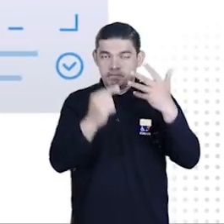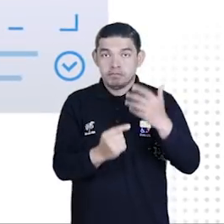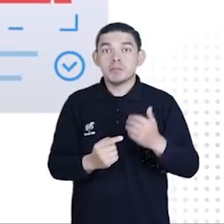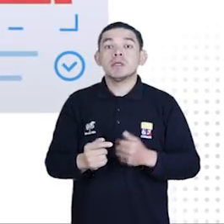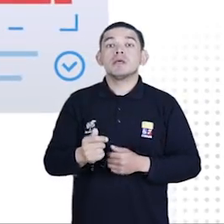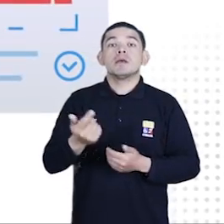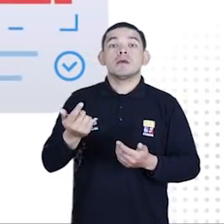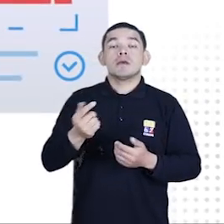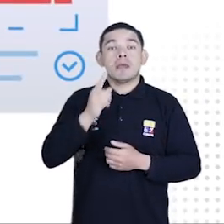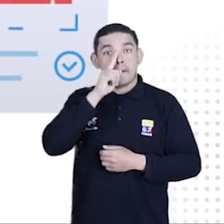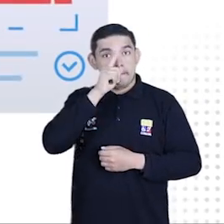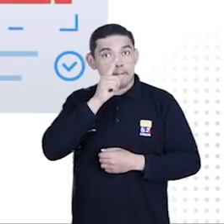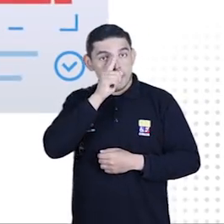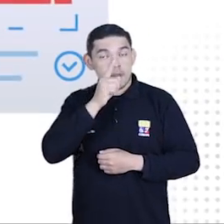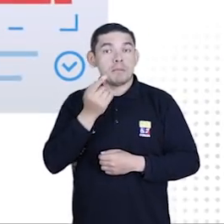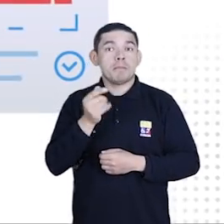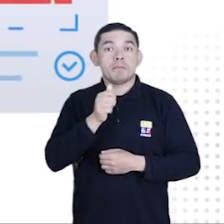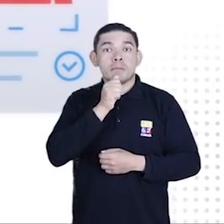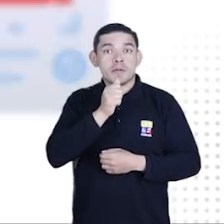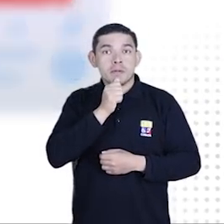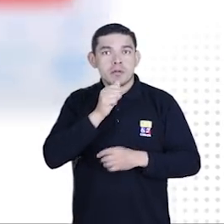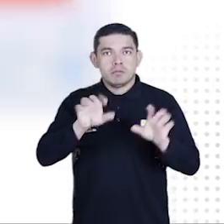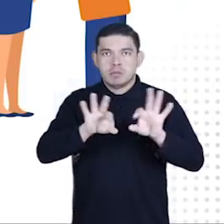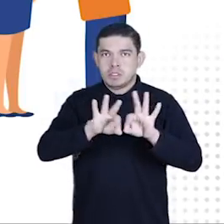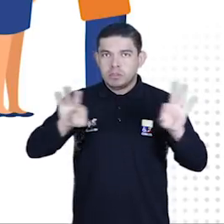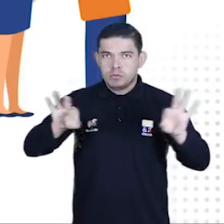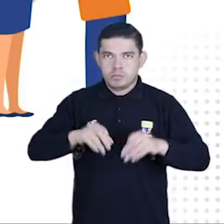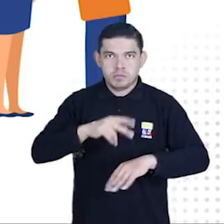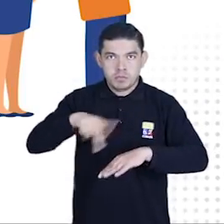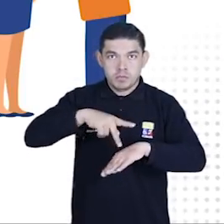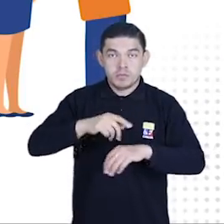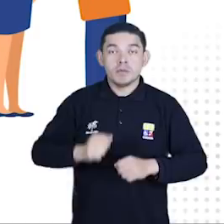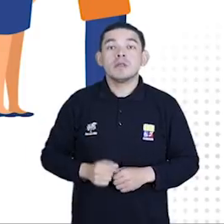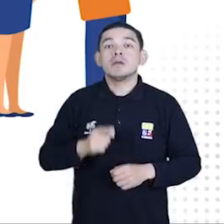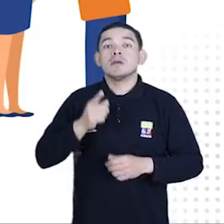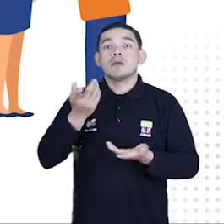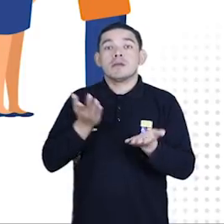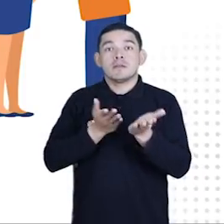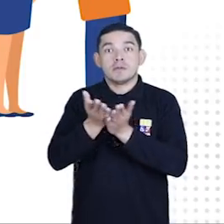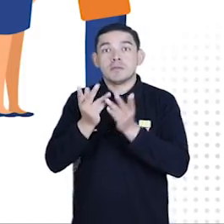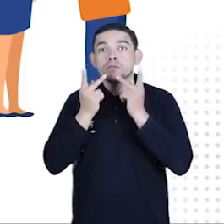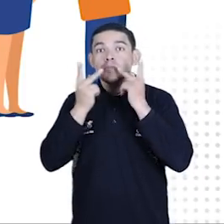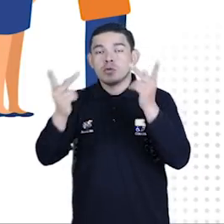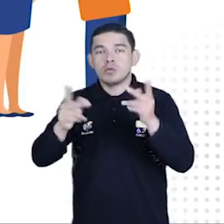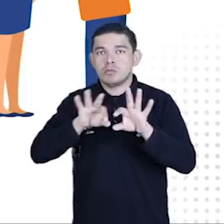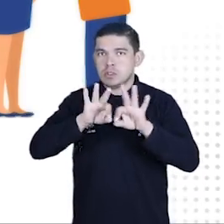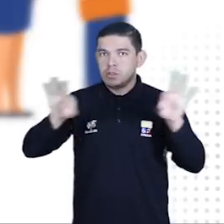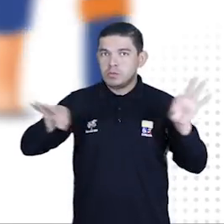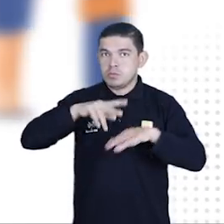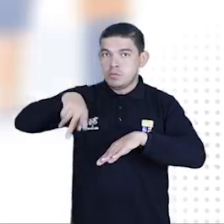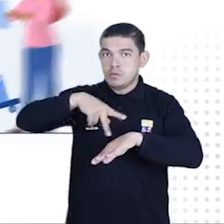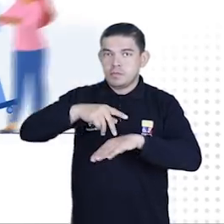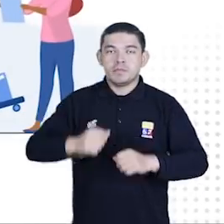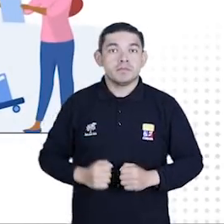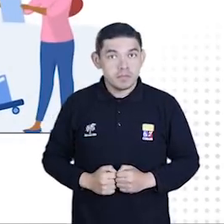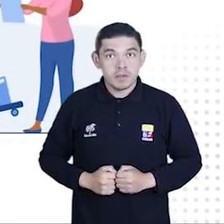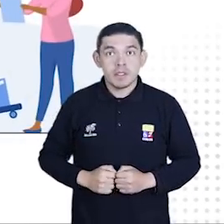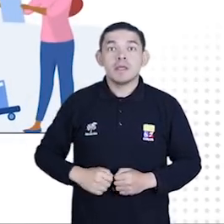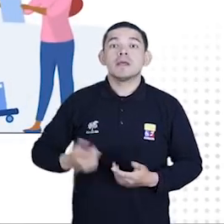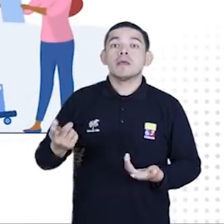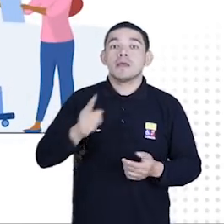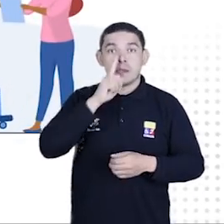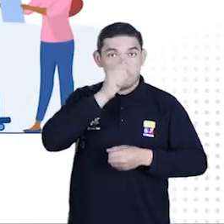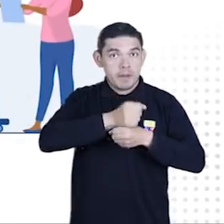Empleados privados con título profesional. Servidores públicos con título profesional. Empleados